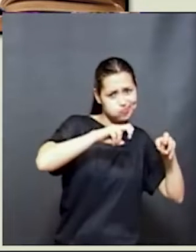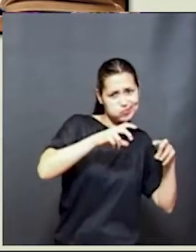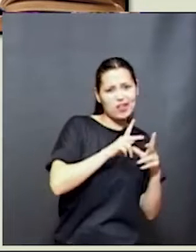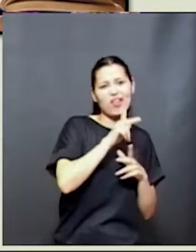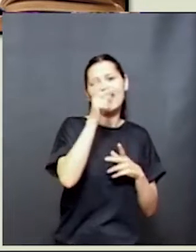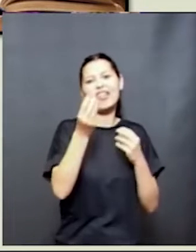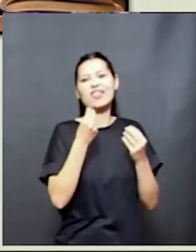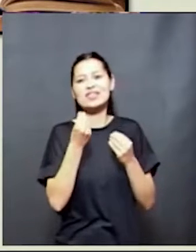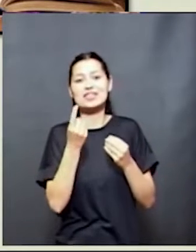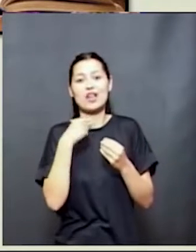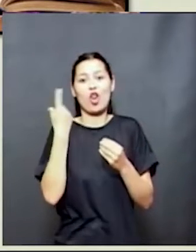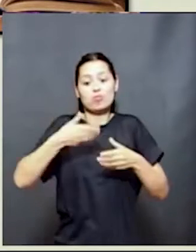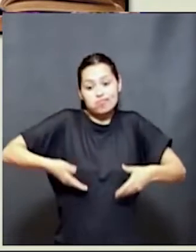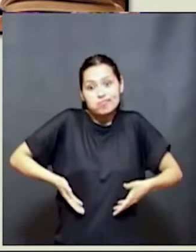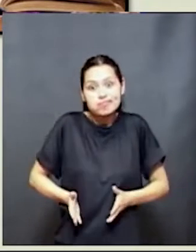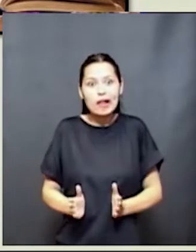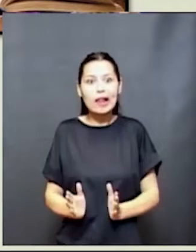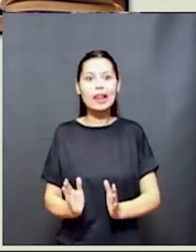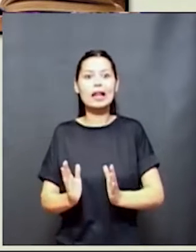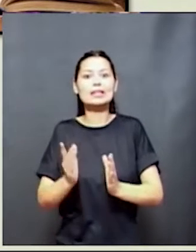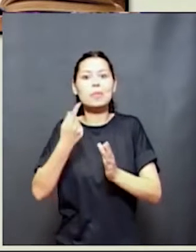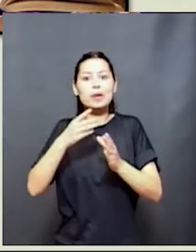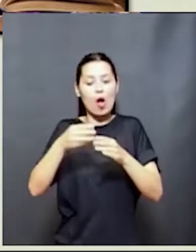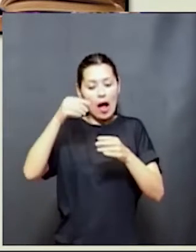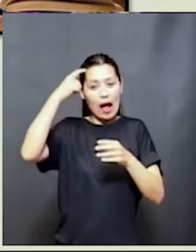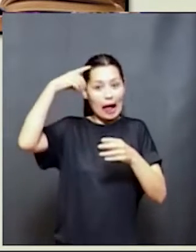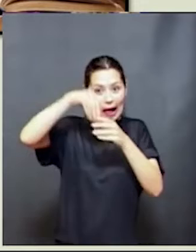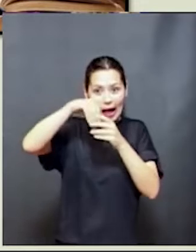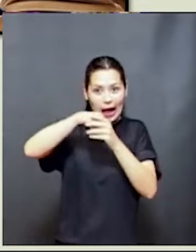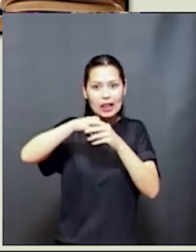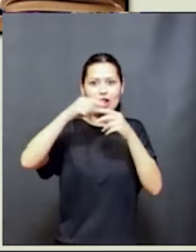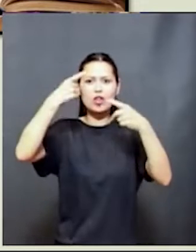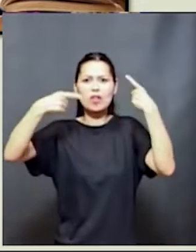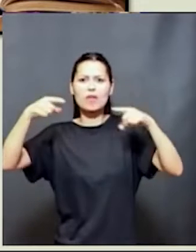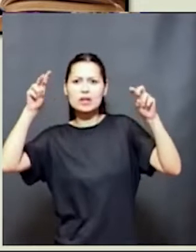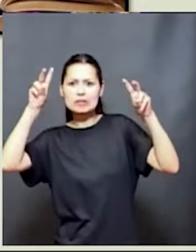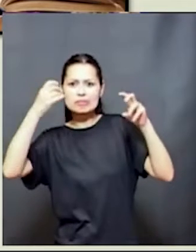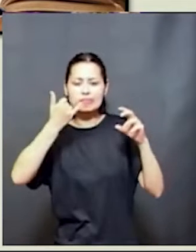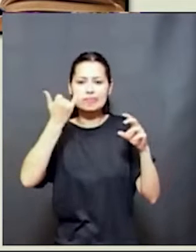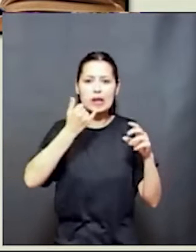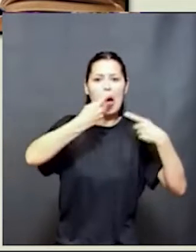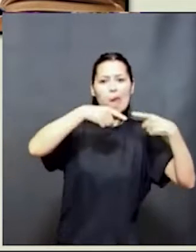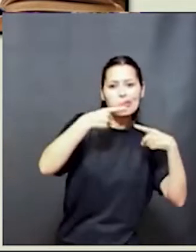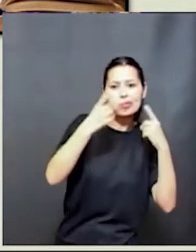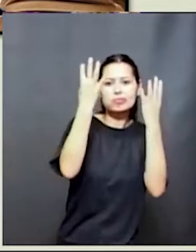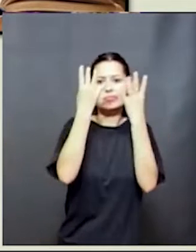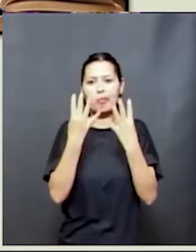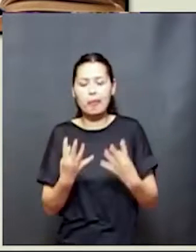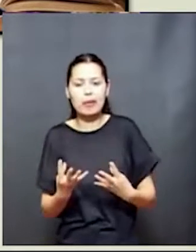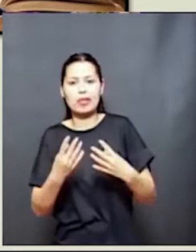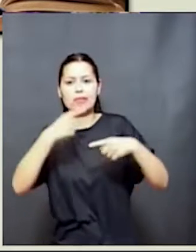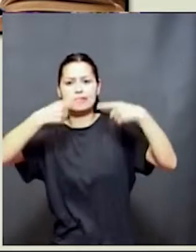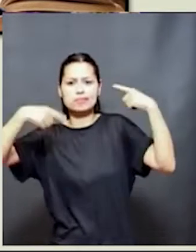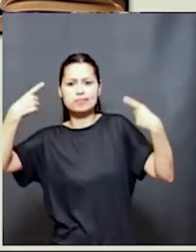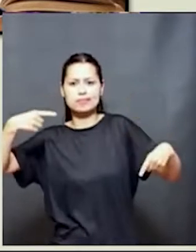nociones preestablecidas de física, de matemática, de lenguaje, de música. Los nenes vienen a este mundo con un